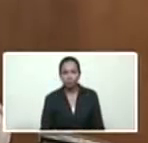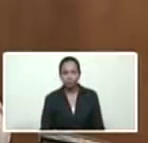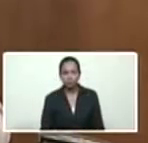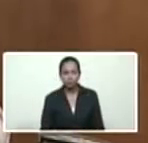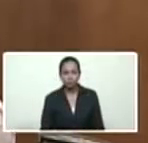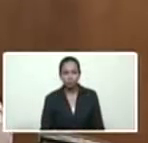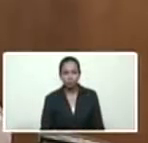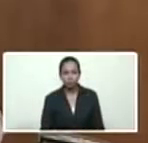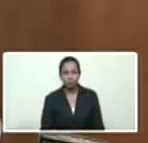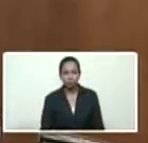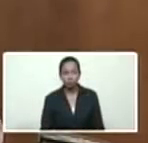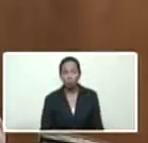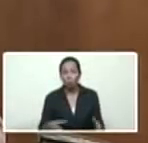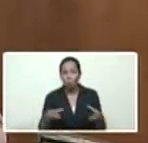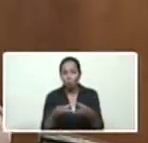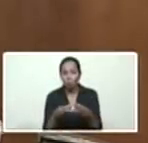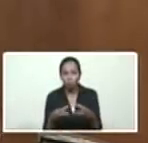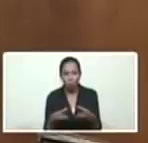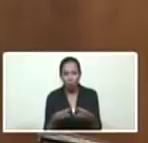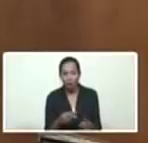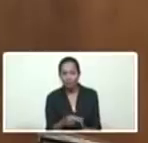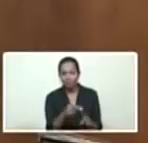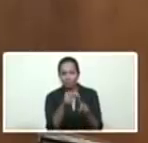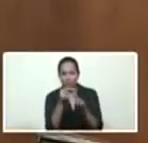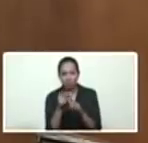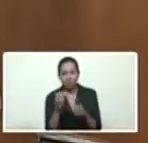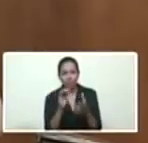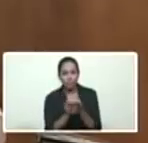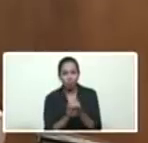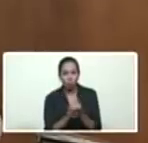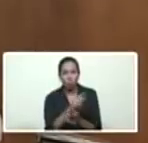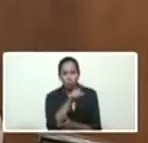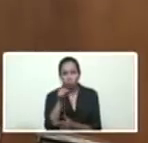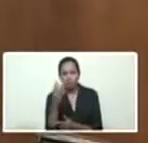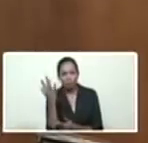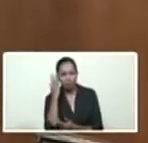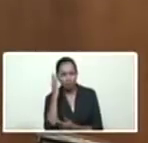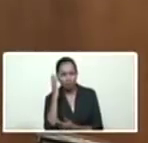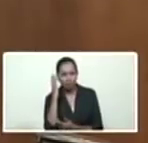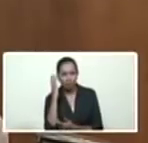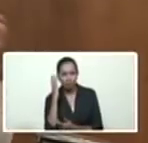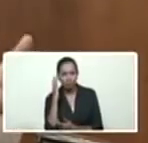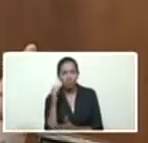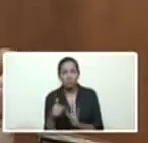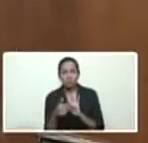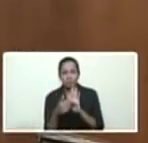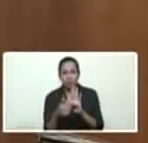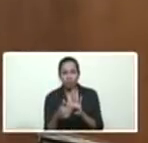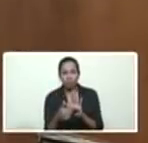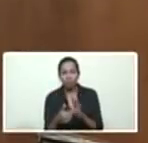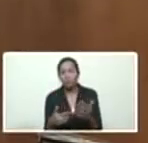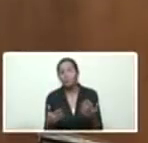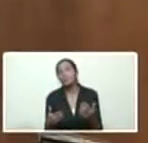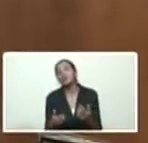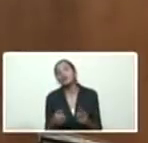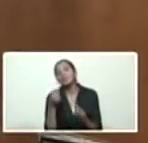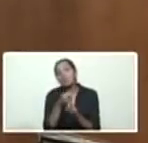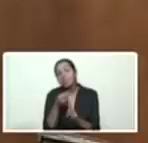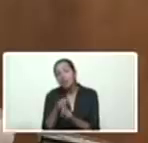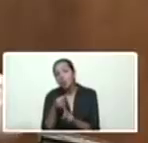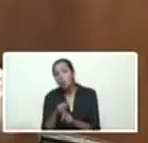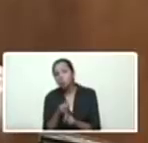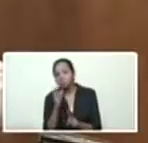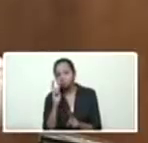Colocamos un equipo especial de compañeros, que ya ustedes van a saber, al frente de esta batalla, en la generación, en la transmisión.